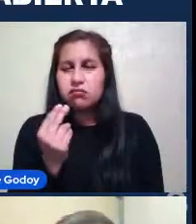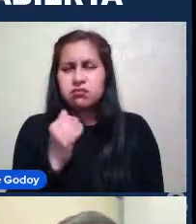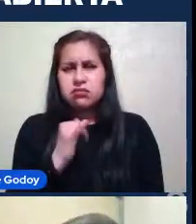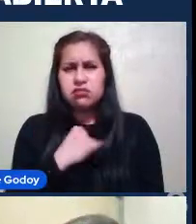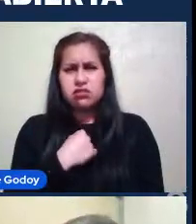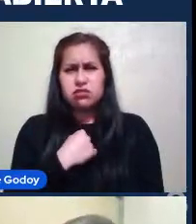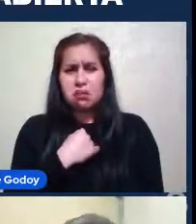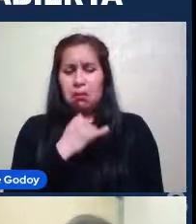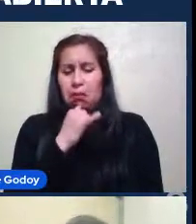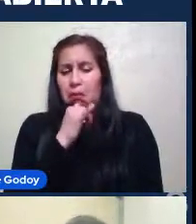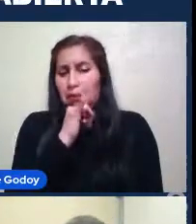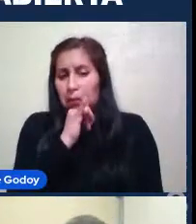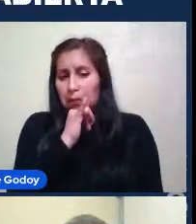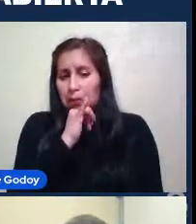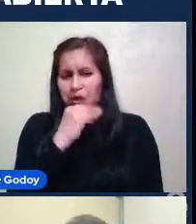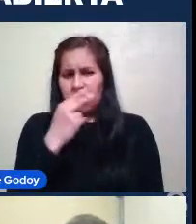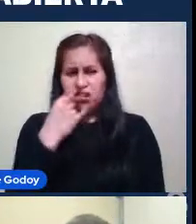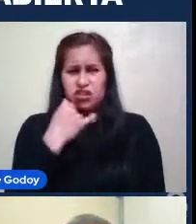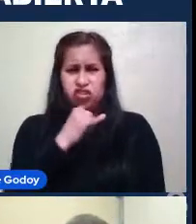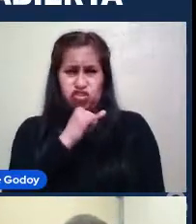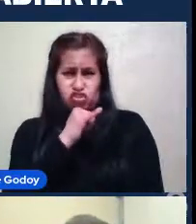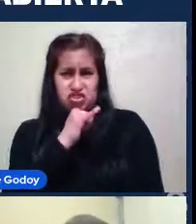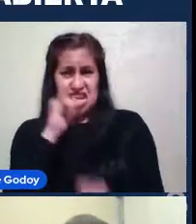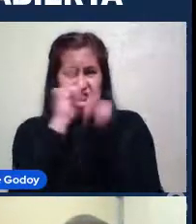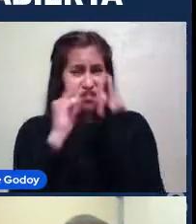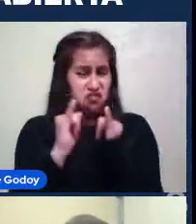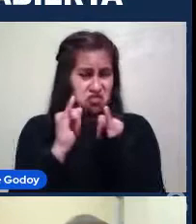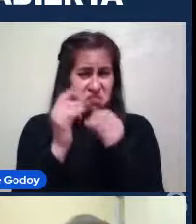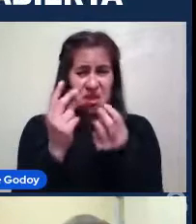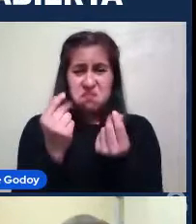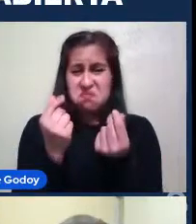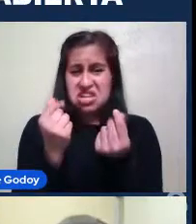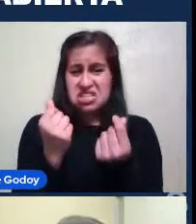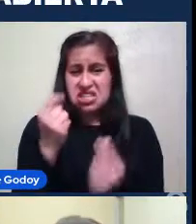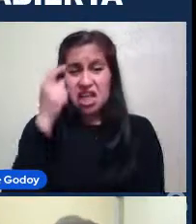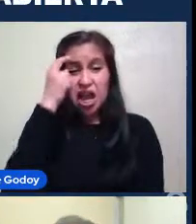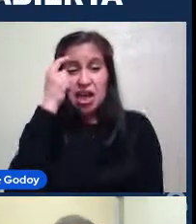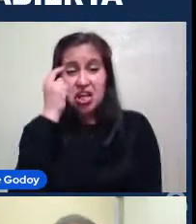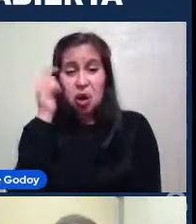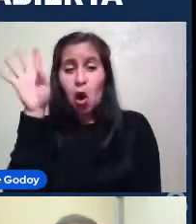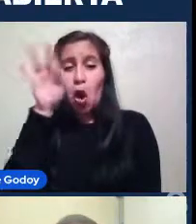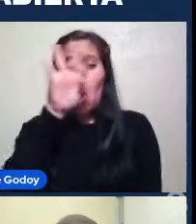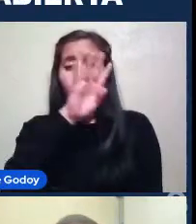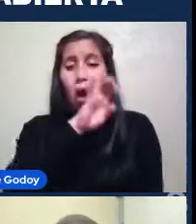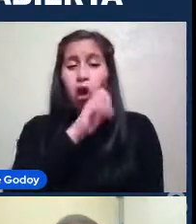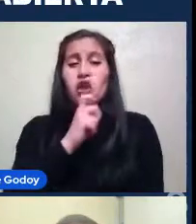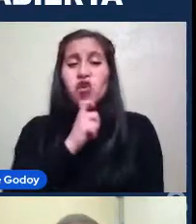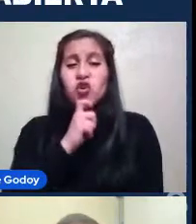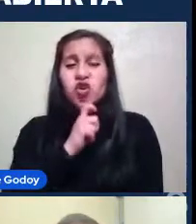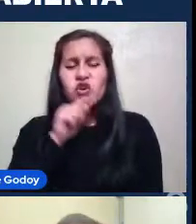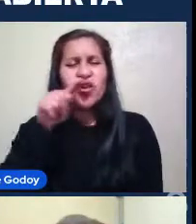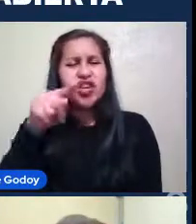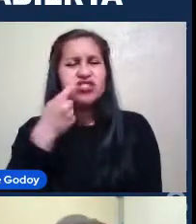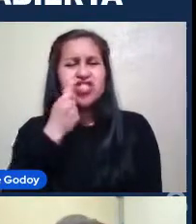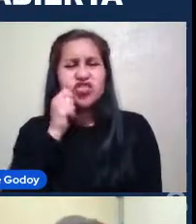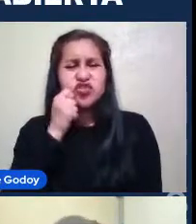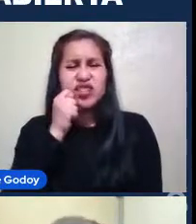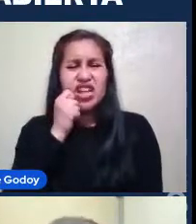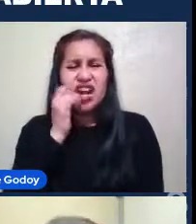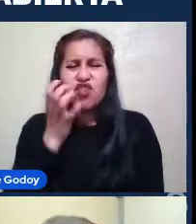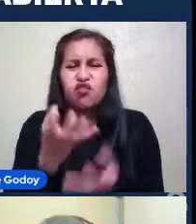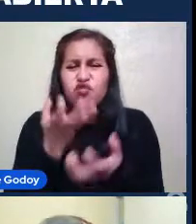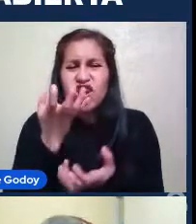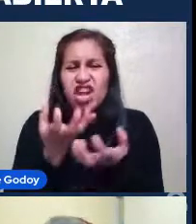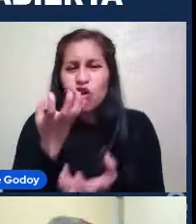cigarro No sé si ustedes Si Me imagino Que es por el color rojo Que sale entre medio Y eso quizás Signifique fuego O simbolice Perdón Fuego o